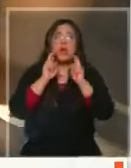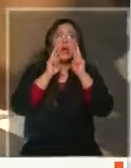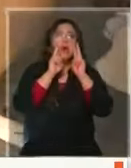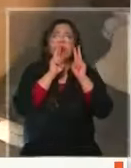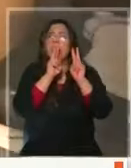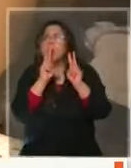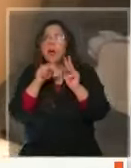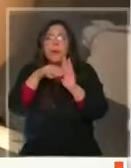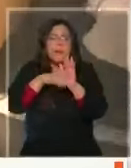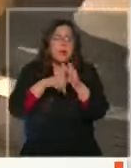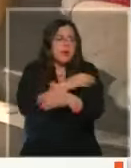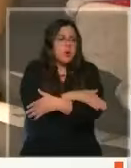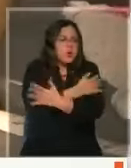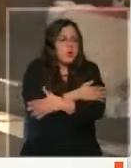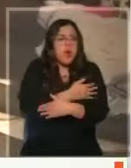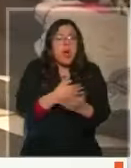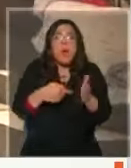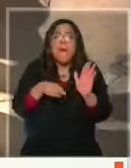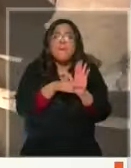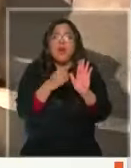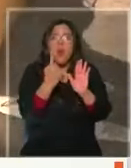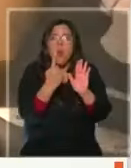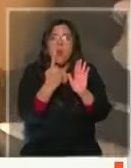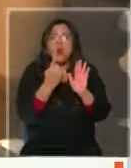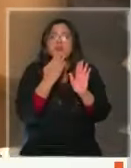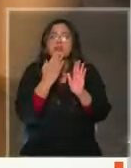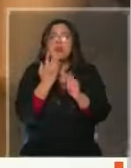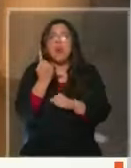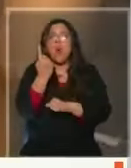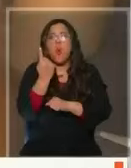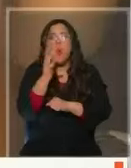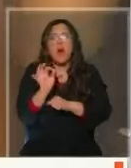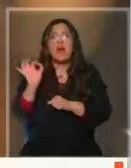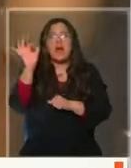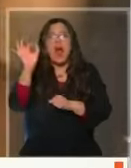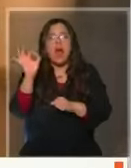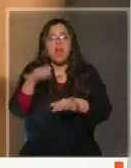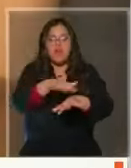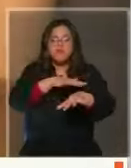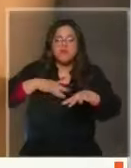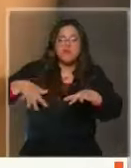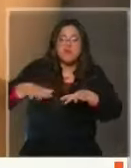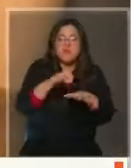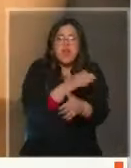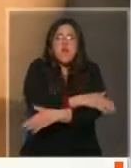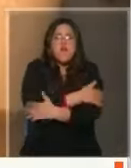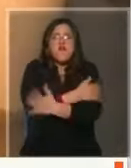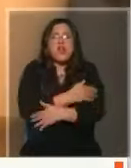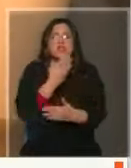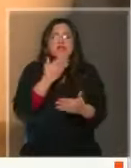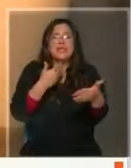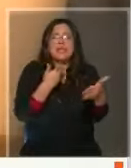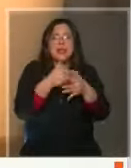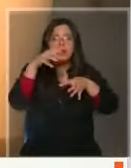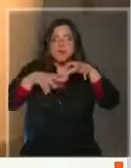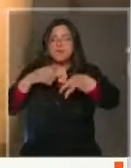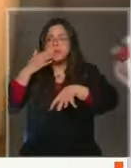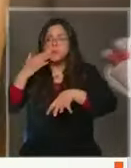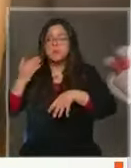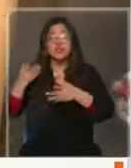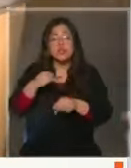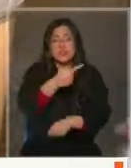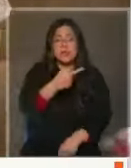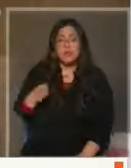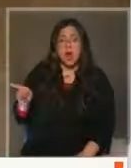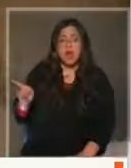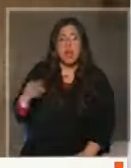mínimas entre los menos 1 y 1 grado sobre 0 en los valles, y para qué decir, sobre todo en sectores precordilleranos. Así que una semana que va a